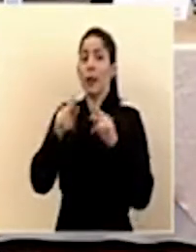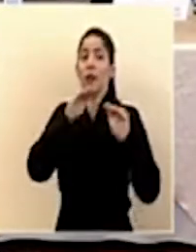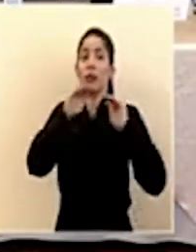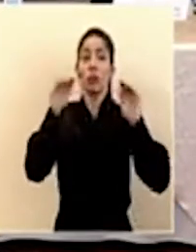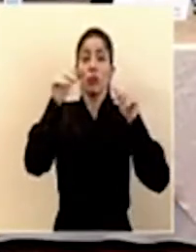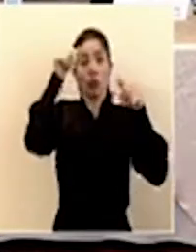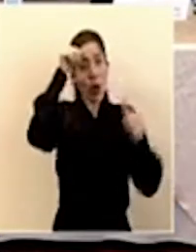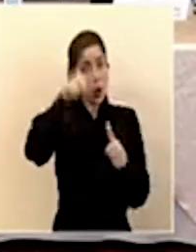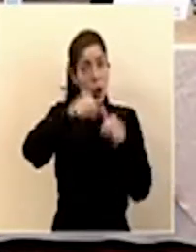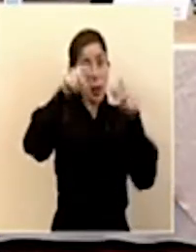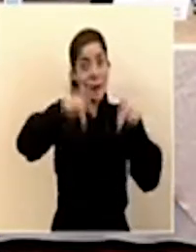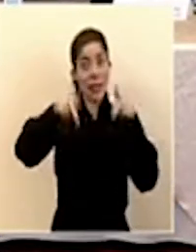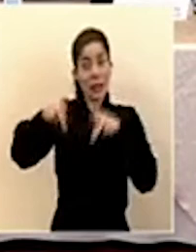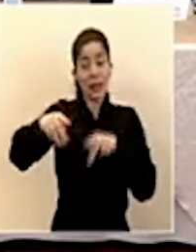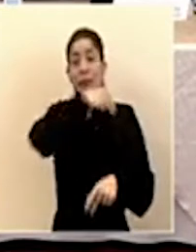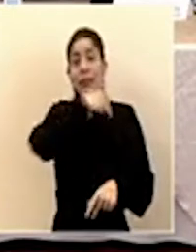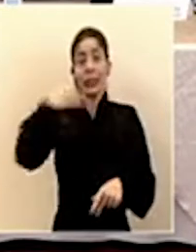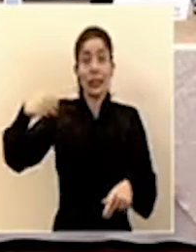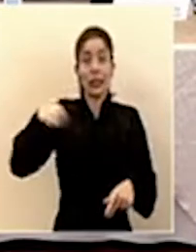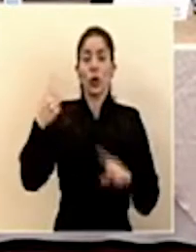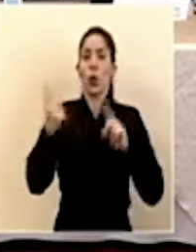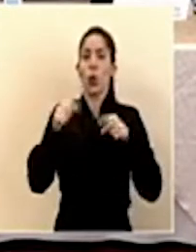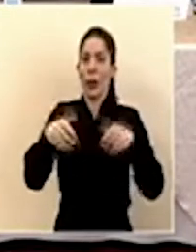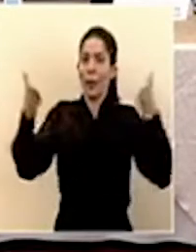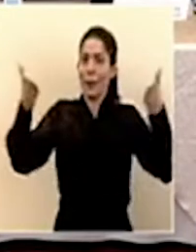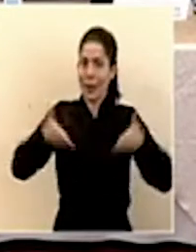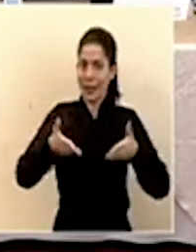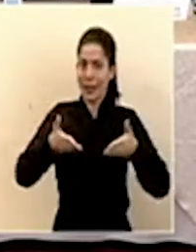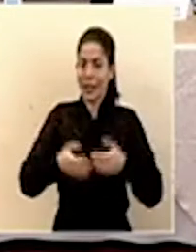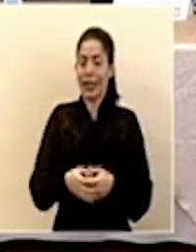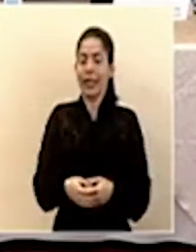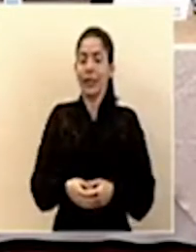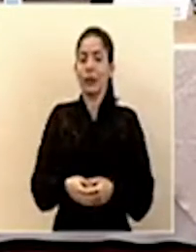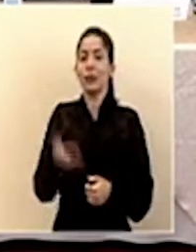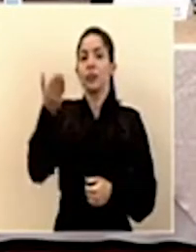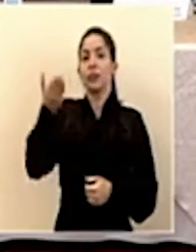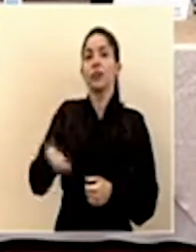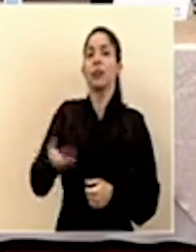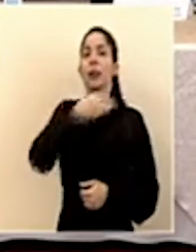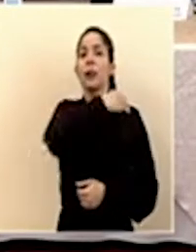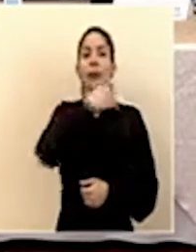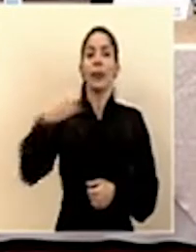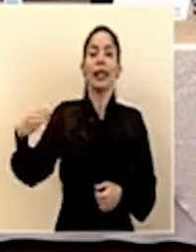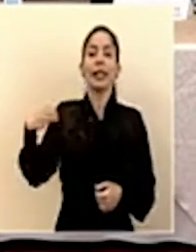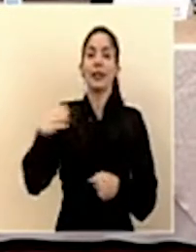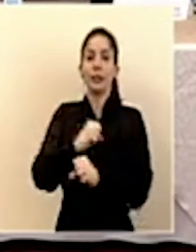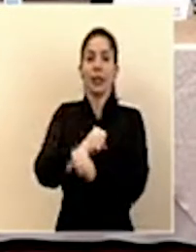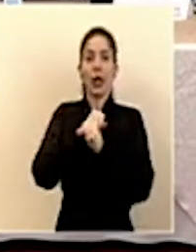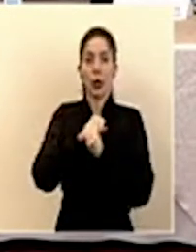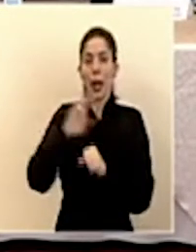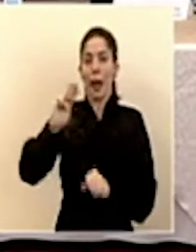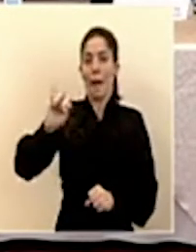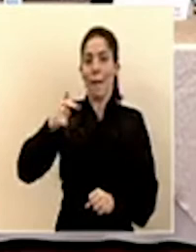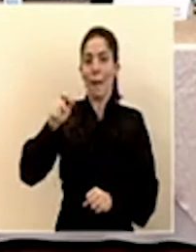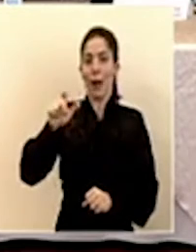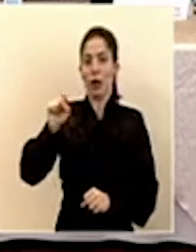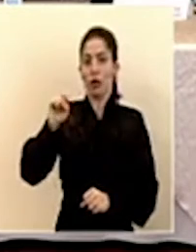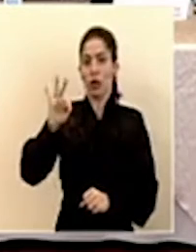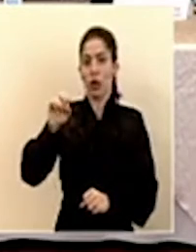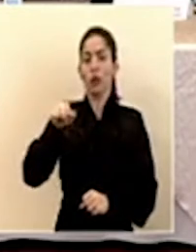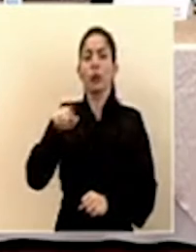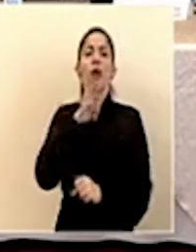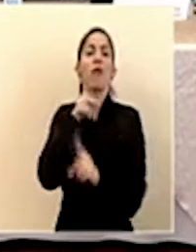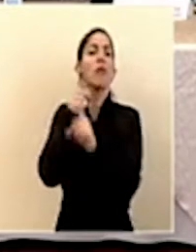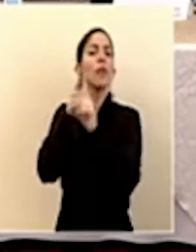audiencia qué ministros están presentes hoy. Tenemos al señor ministro de Seguridad, Michael Soto, que nos va a hablar